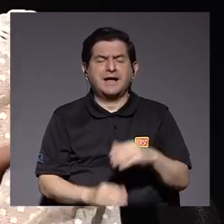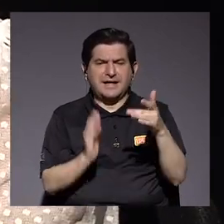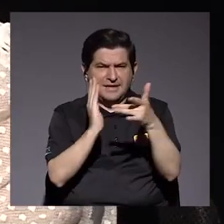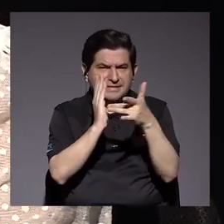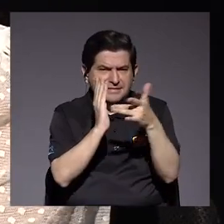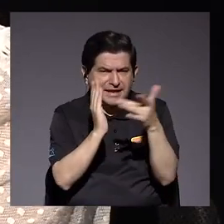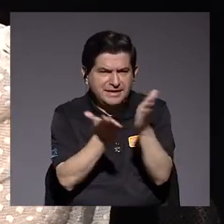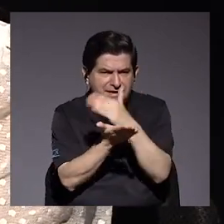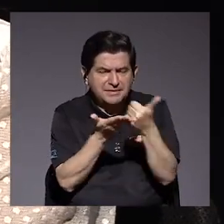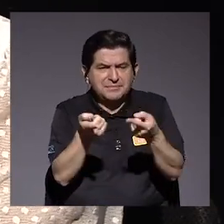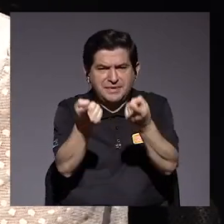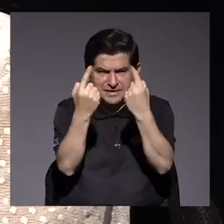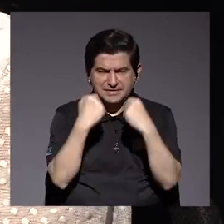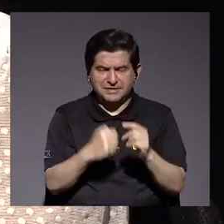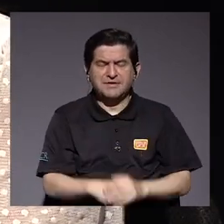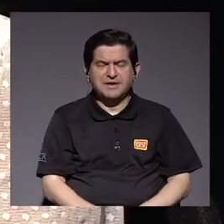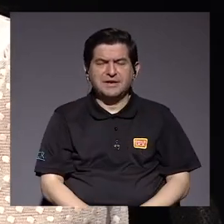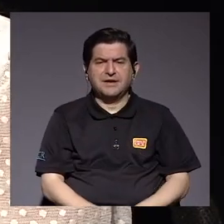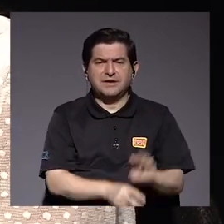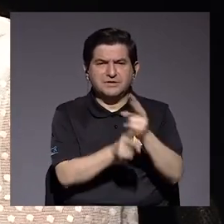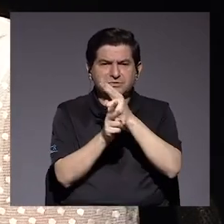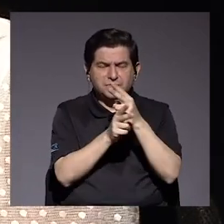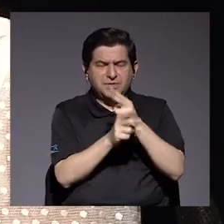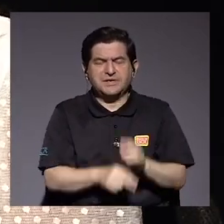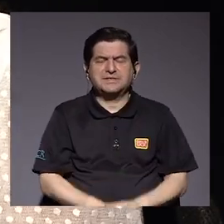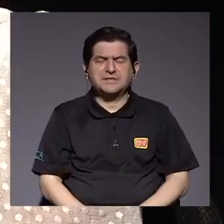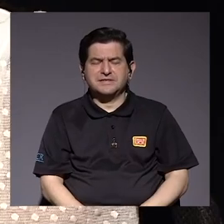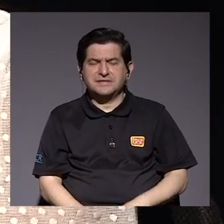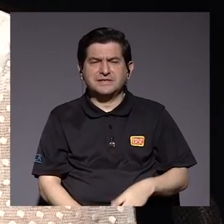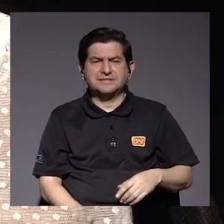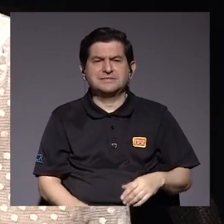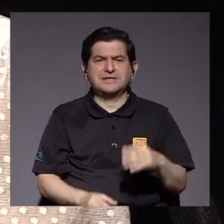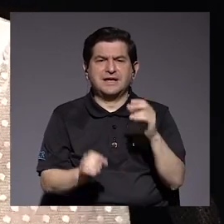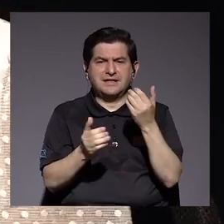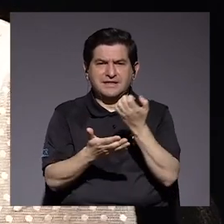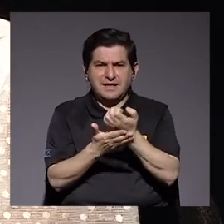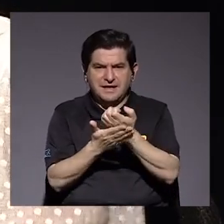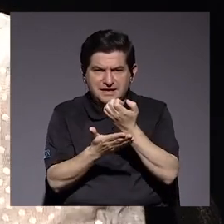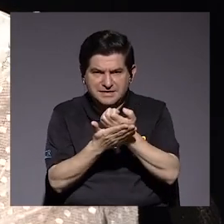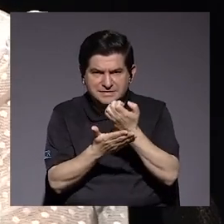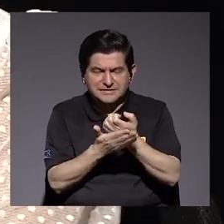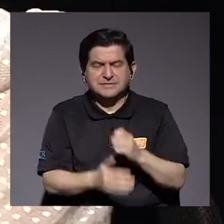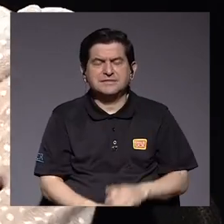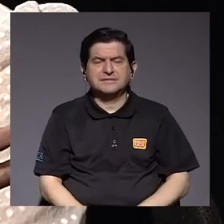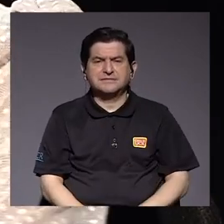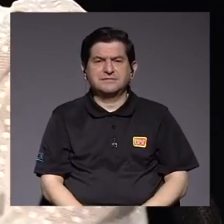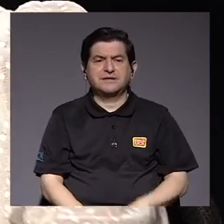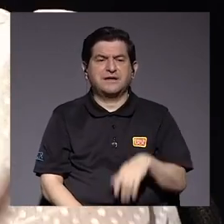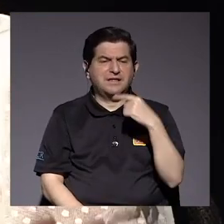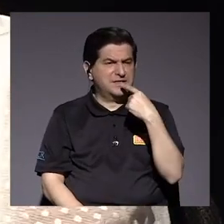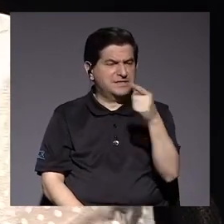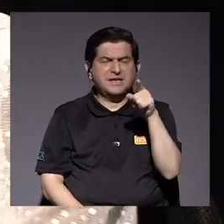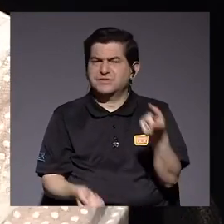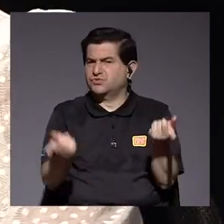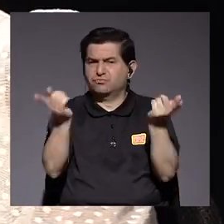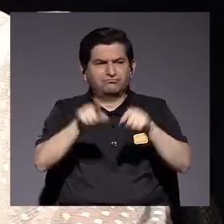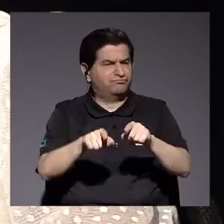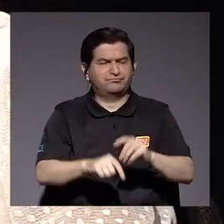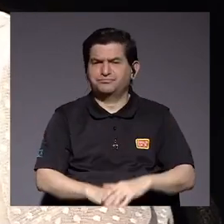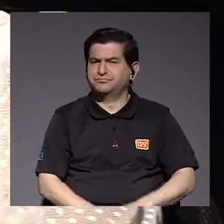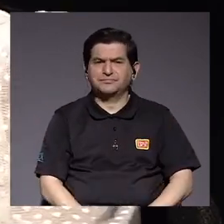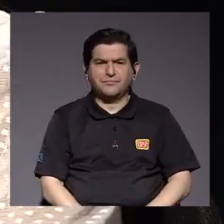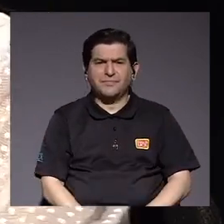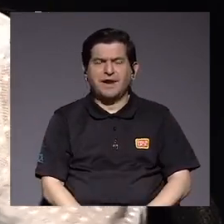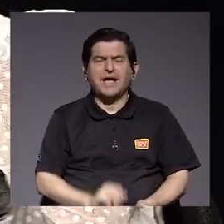traer a los entes técnicos a la comisión, que viniera su jefe, que viniera el Banco Central y todos dijeron, esto es una locura, esto así no puede